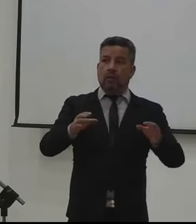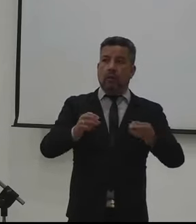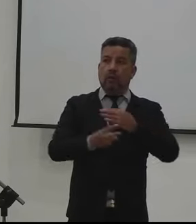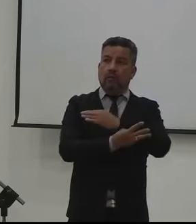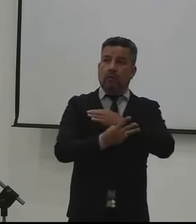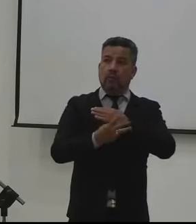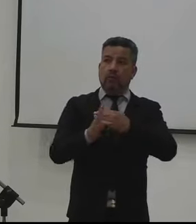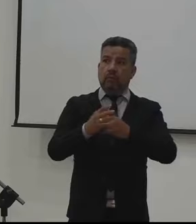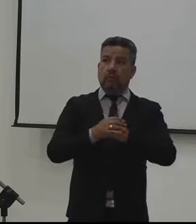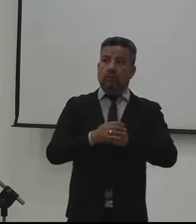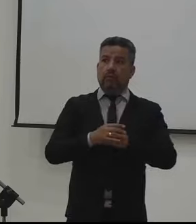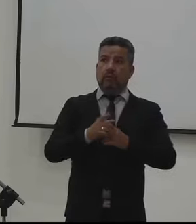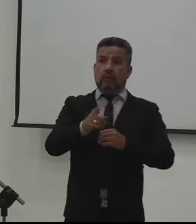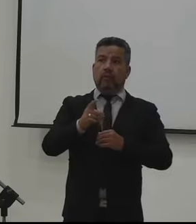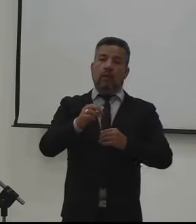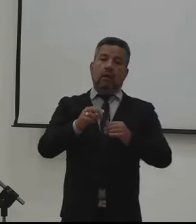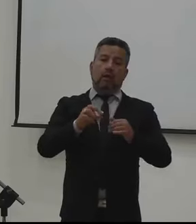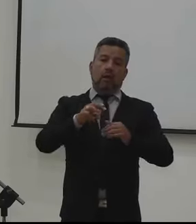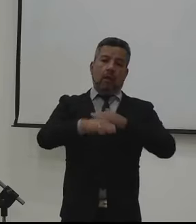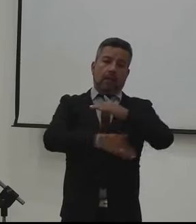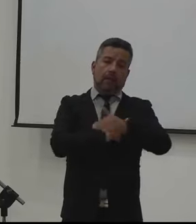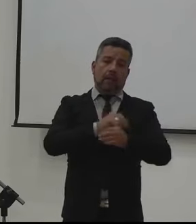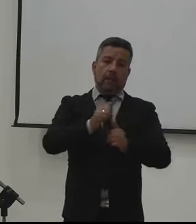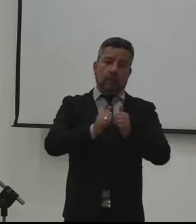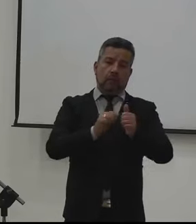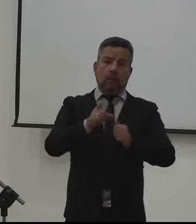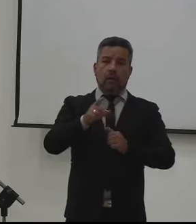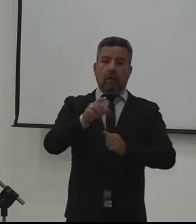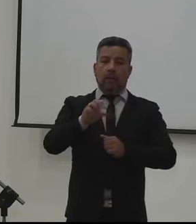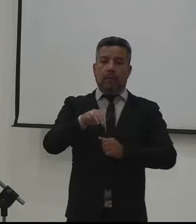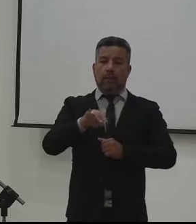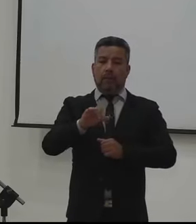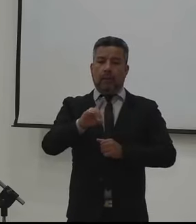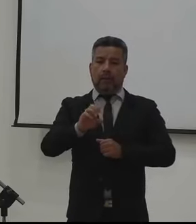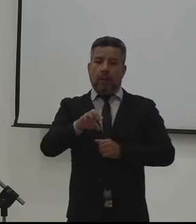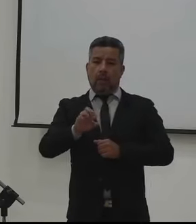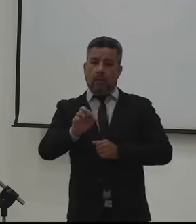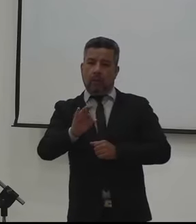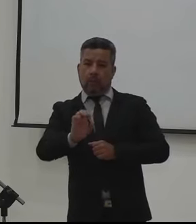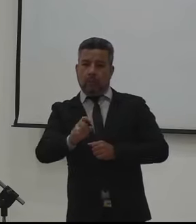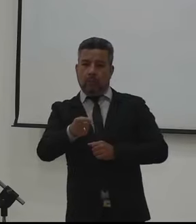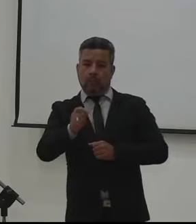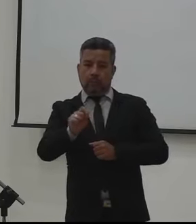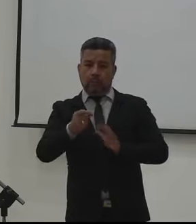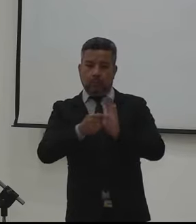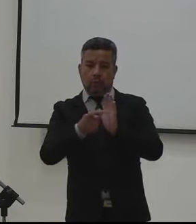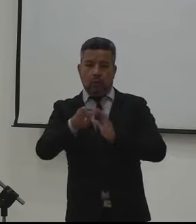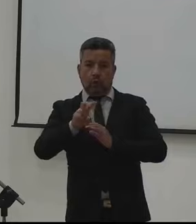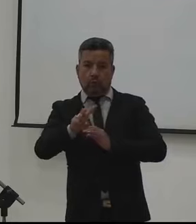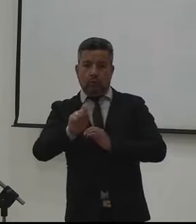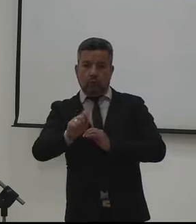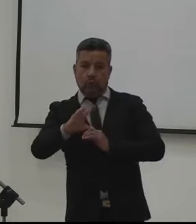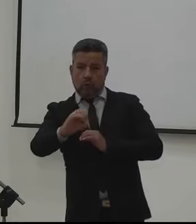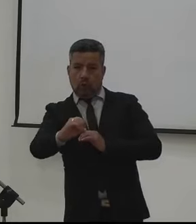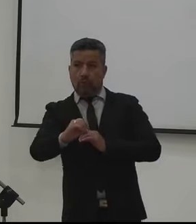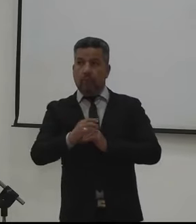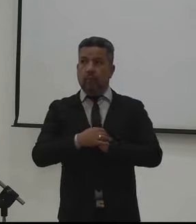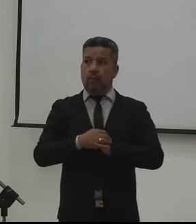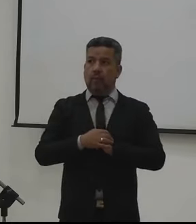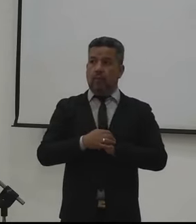web del ministerio www.mindeporte.gov.co por acá me